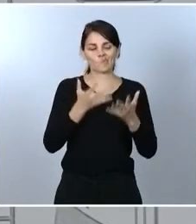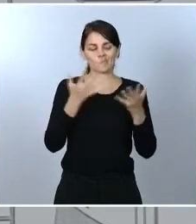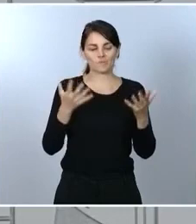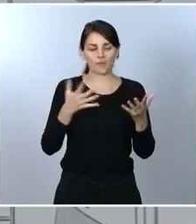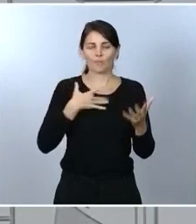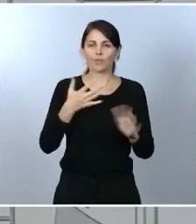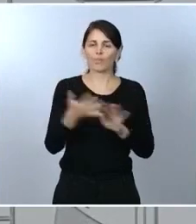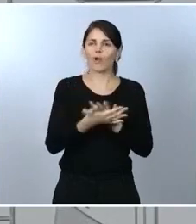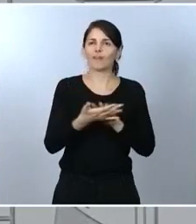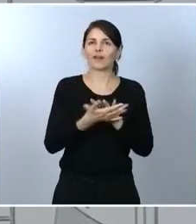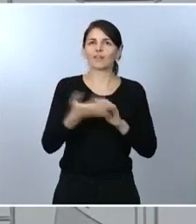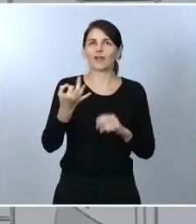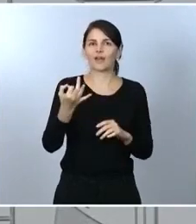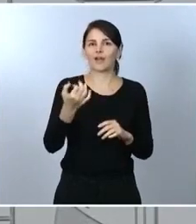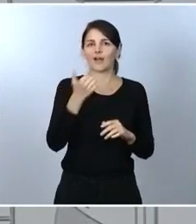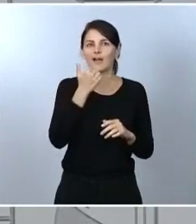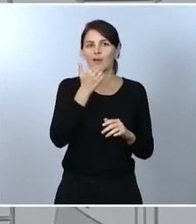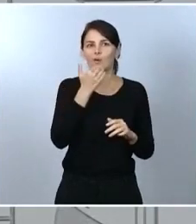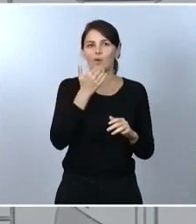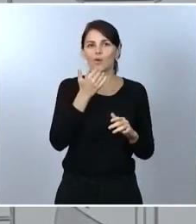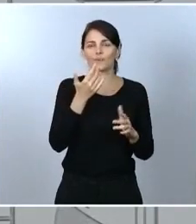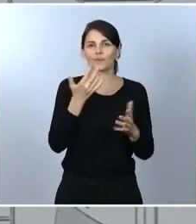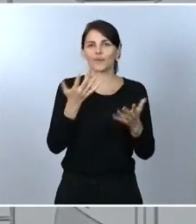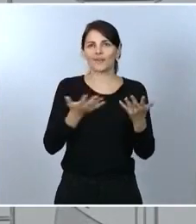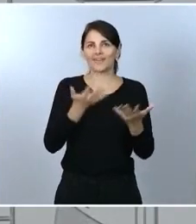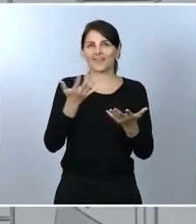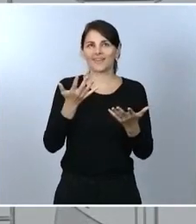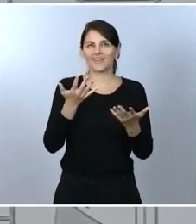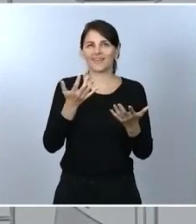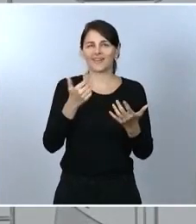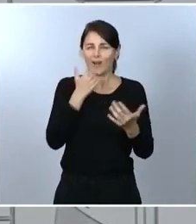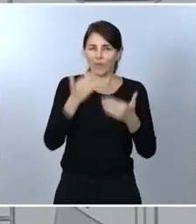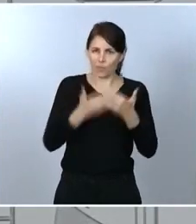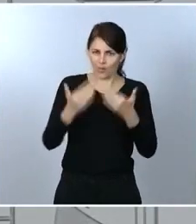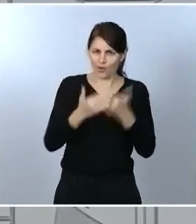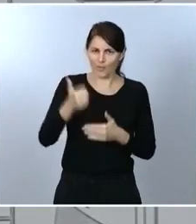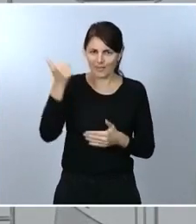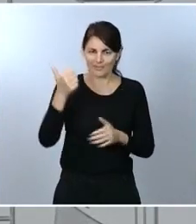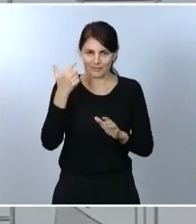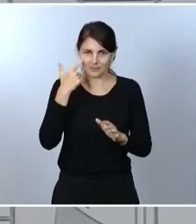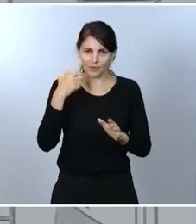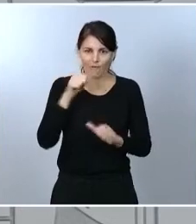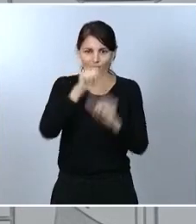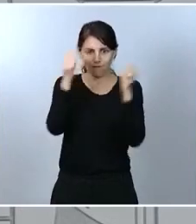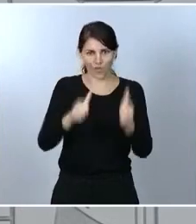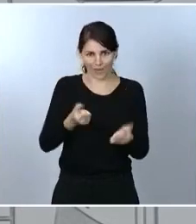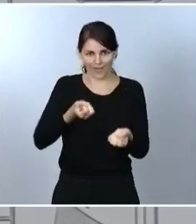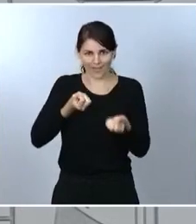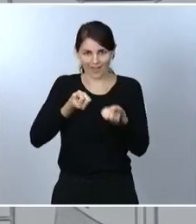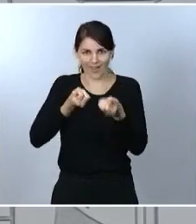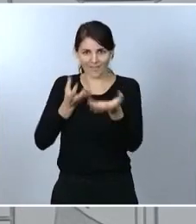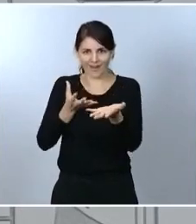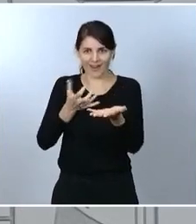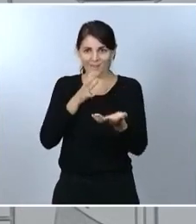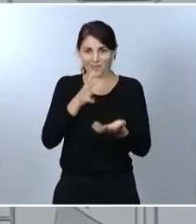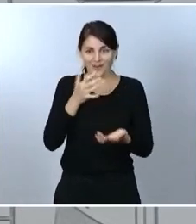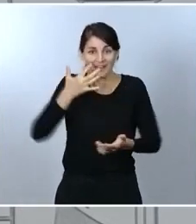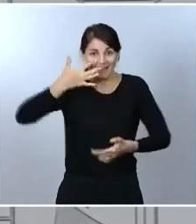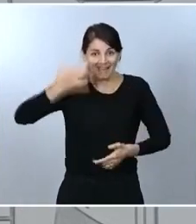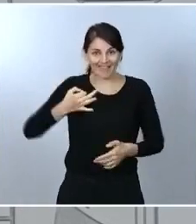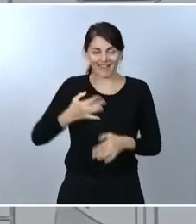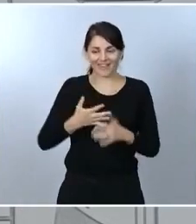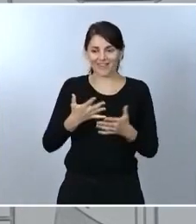más contemporánea, que nada tiene que ver con lo que representan, sobre todo, para generaciones con más experiencia, con